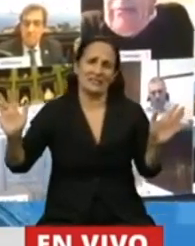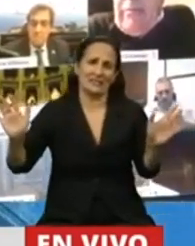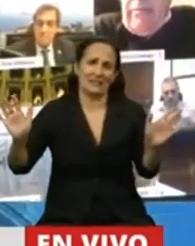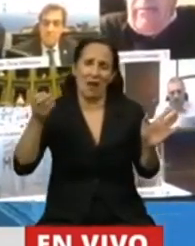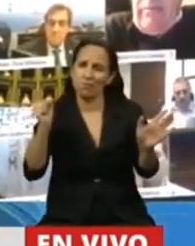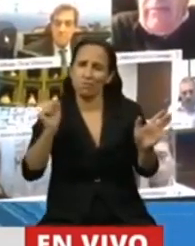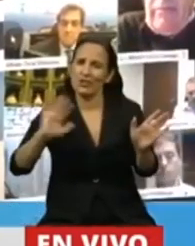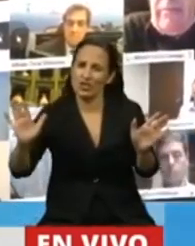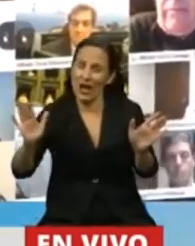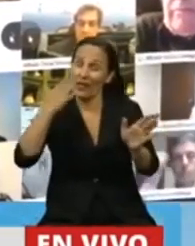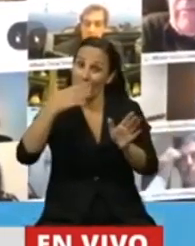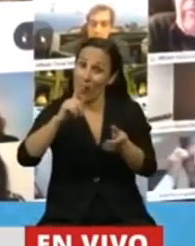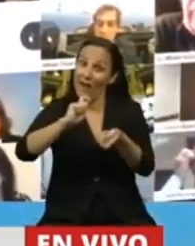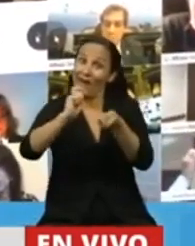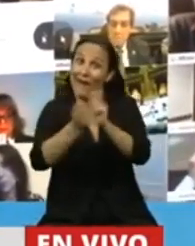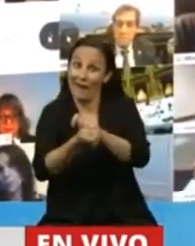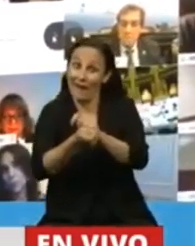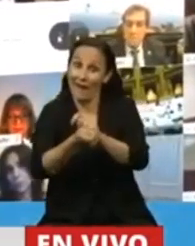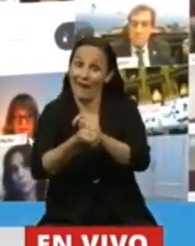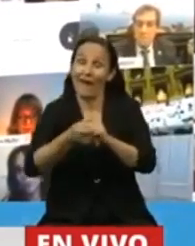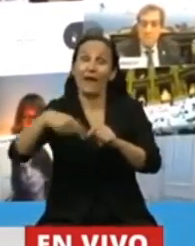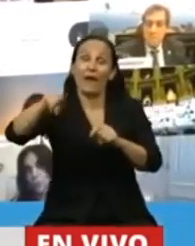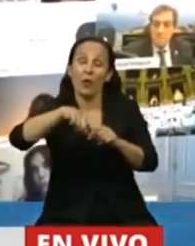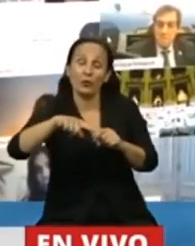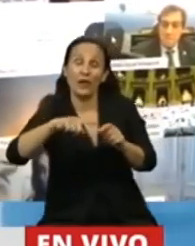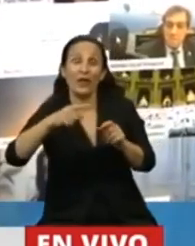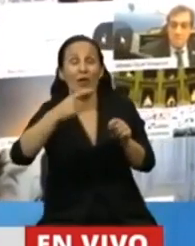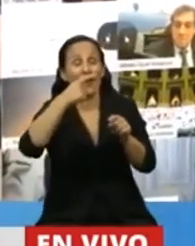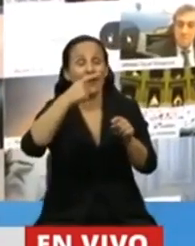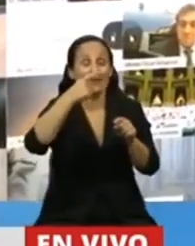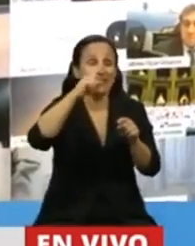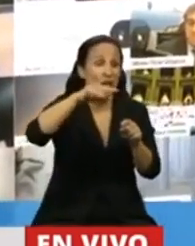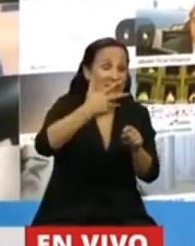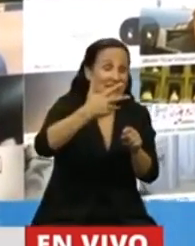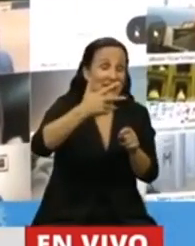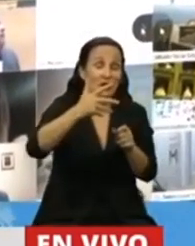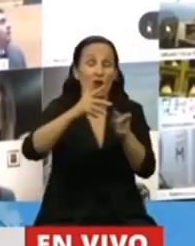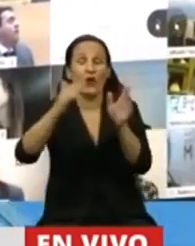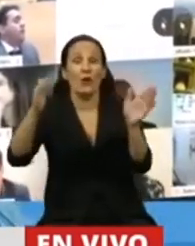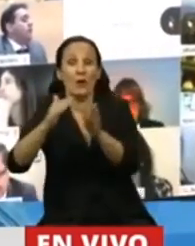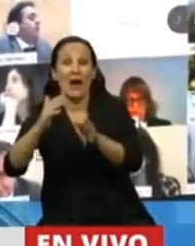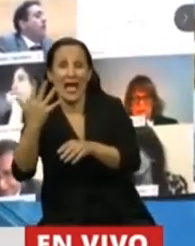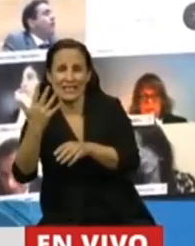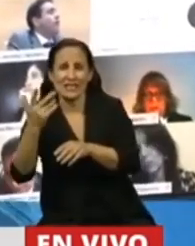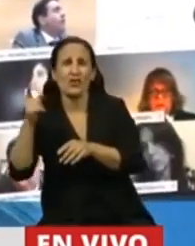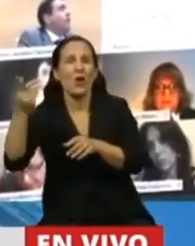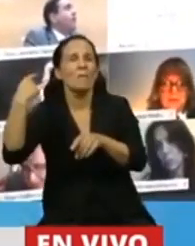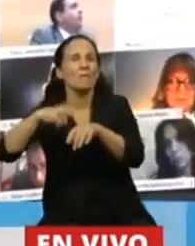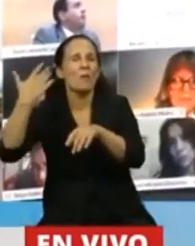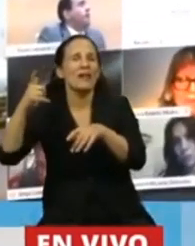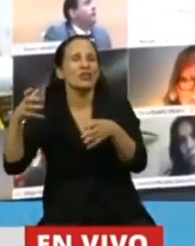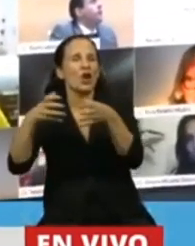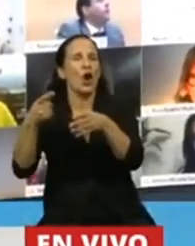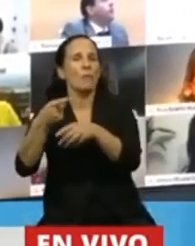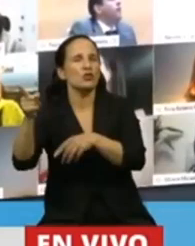Después lo corregimos, ustedes nos condicionaron del 7,5 al 5, cuando eran oposición e hicieron bien porque